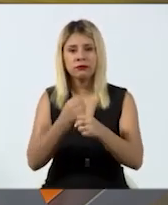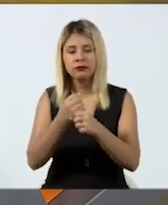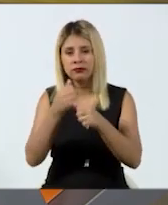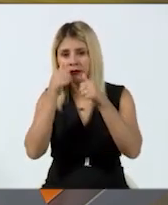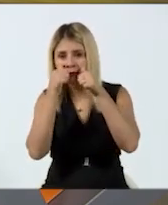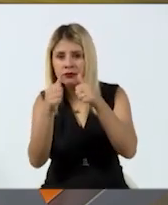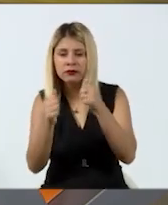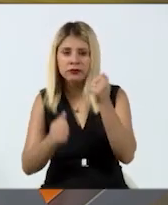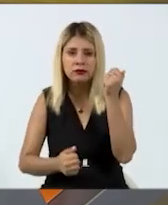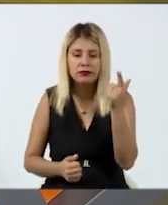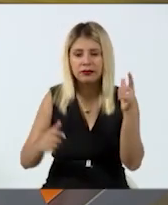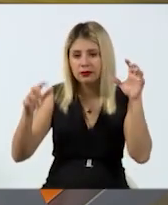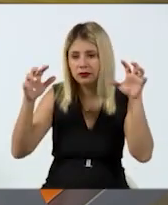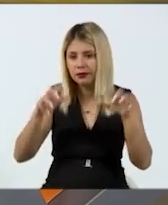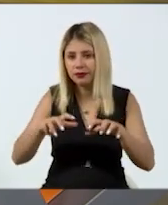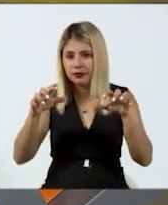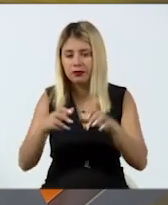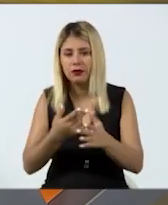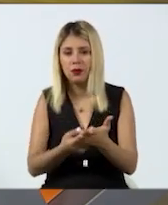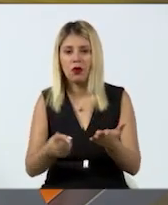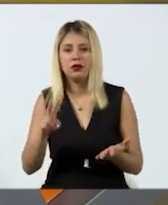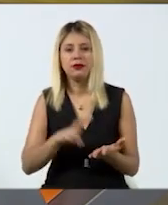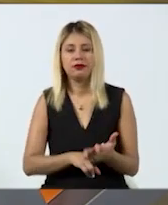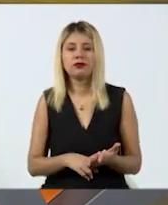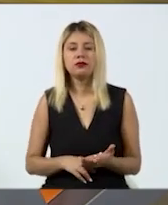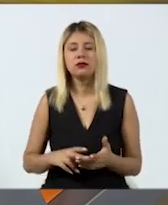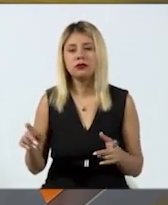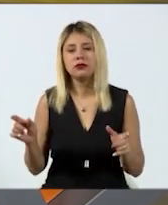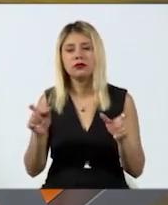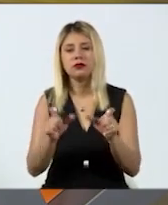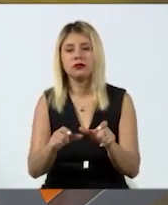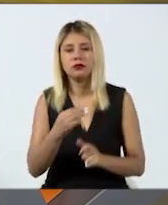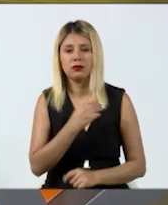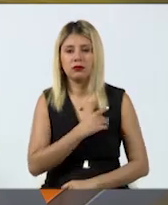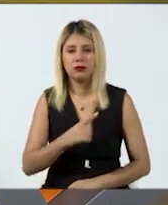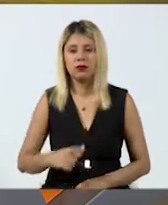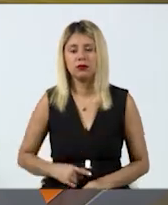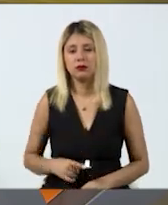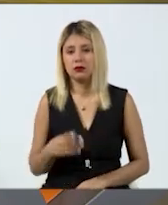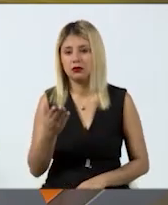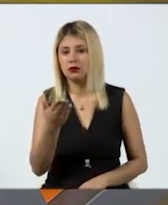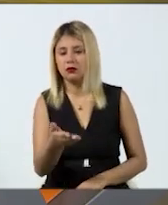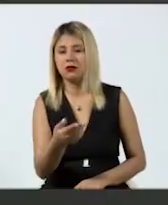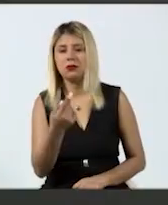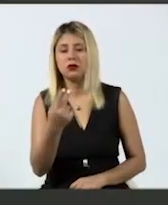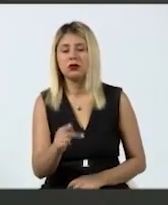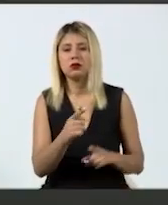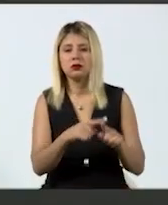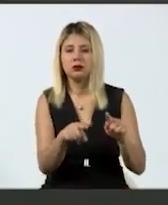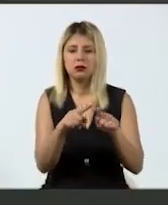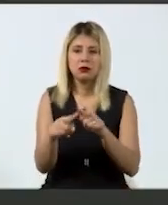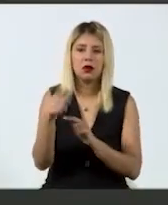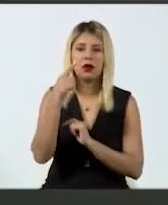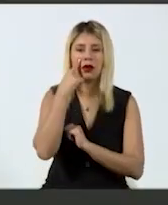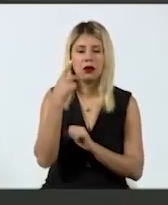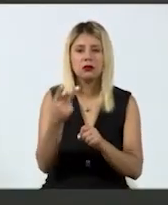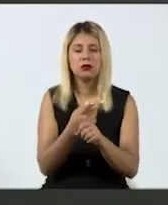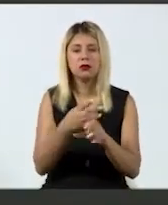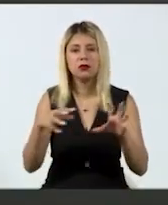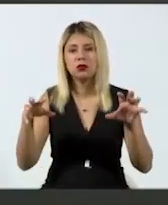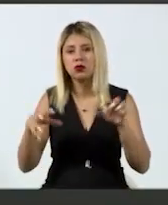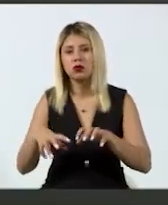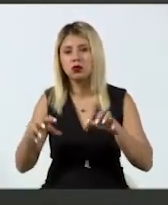tengamos alguna lluvia, reforzar a las unidades municipales que así lo soliciten en los puntos conflictivos de inundación.